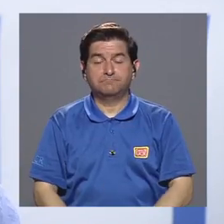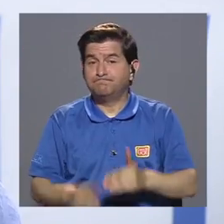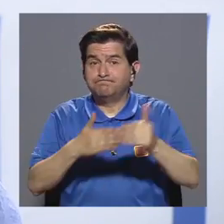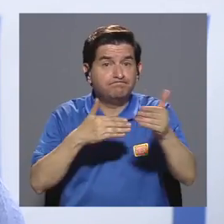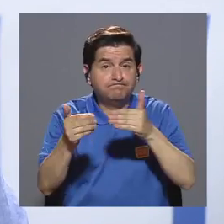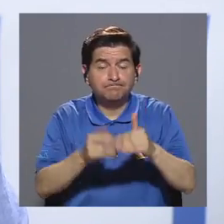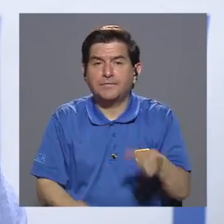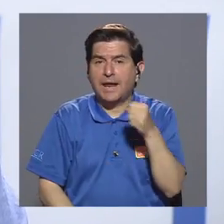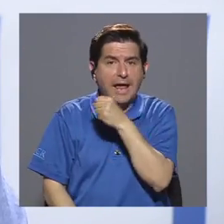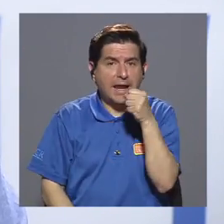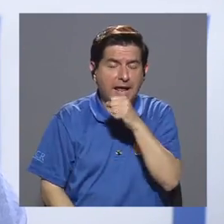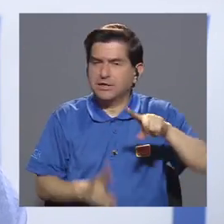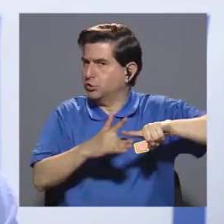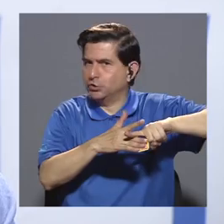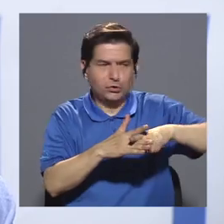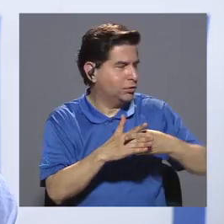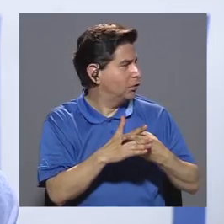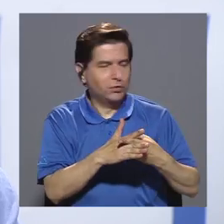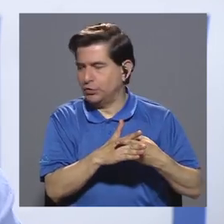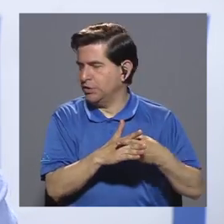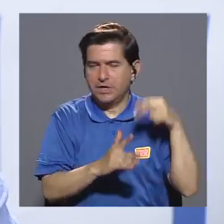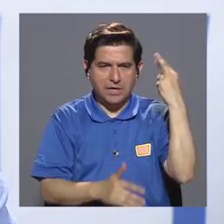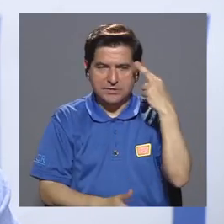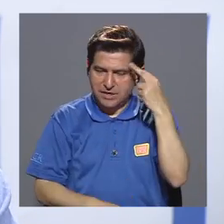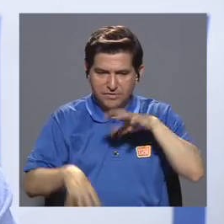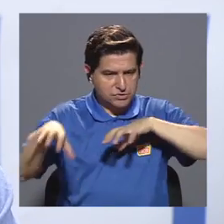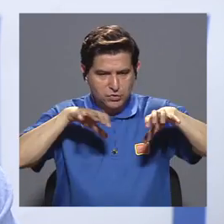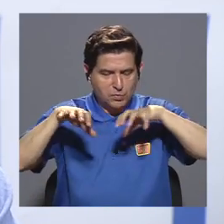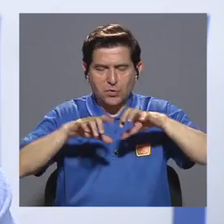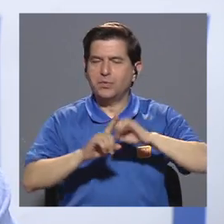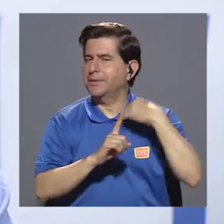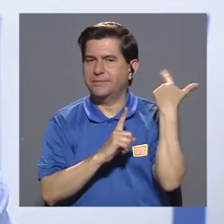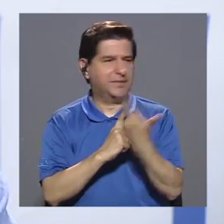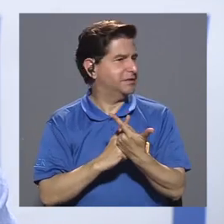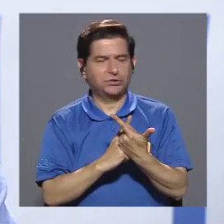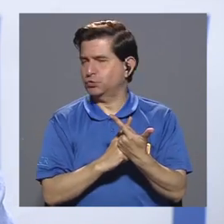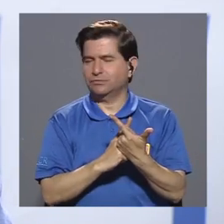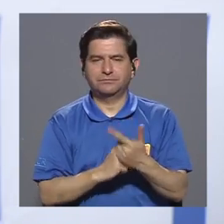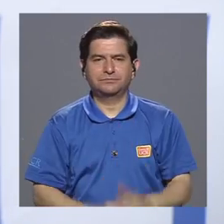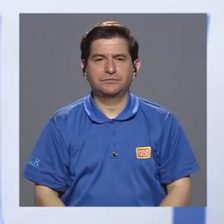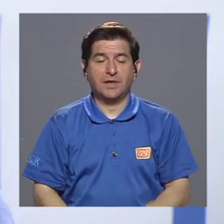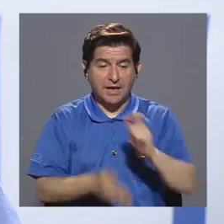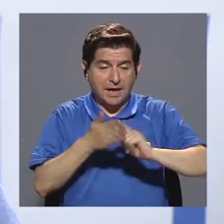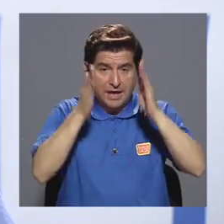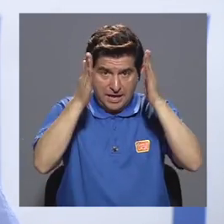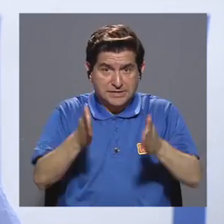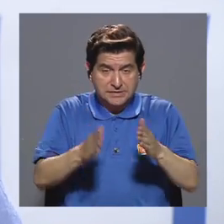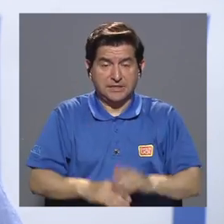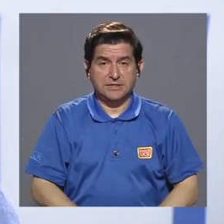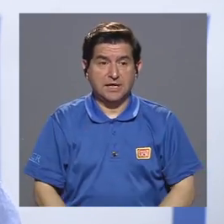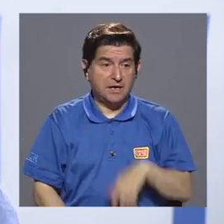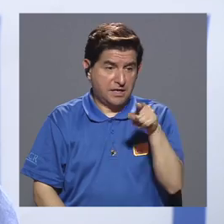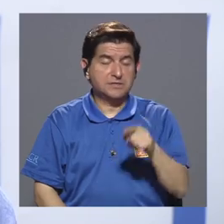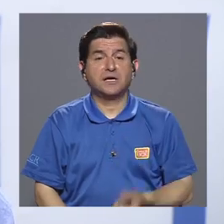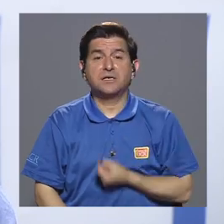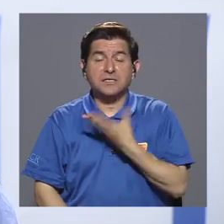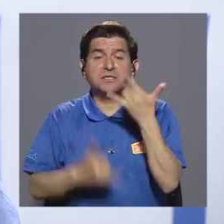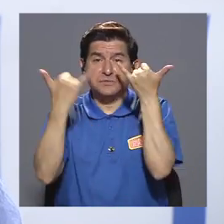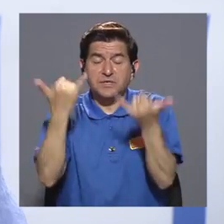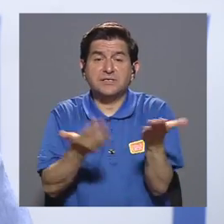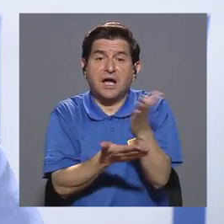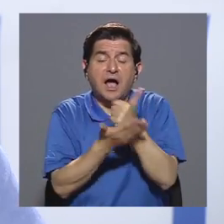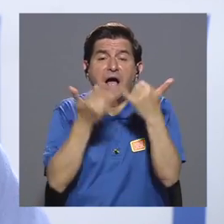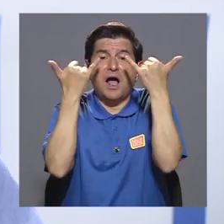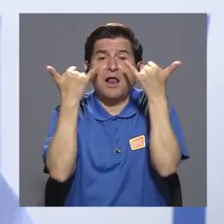Aún así, este canto no nace a raíz de este movimiento social. Las autoras, las tesis, ellas han